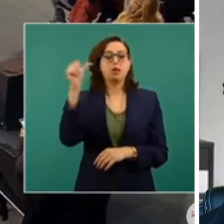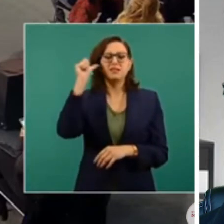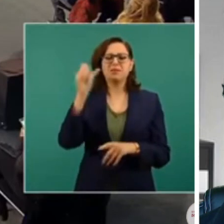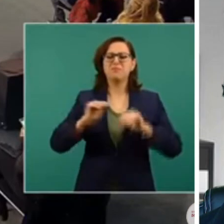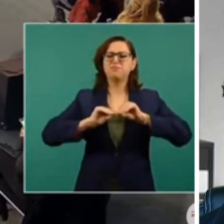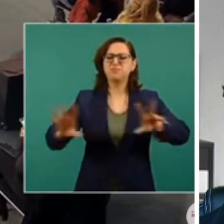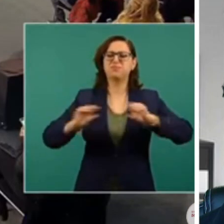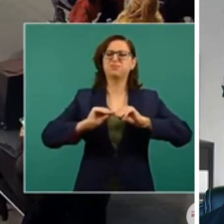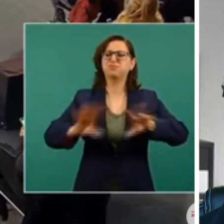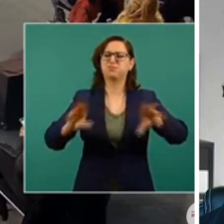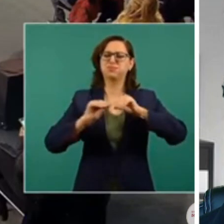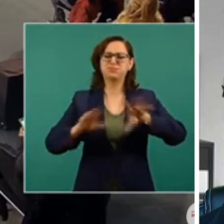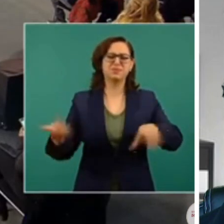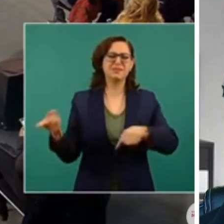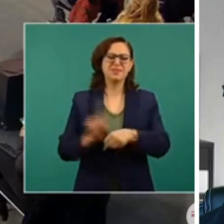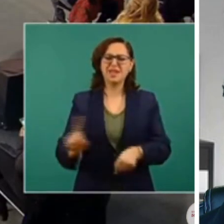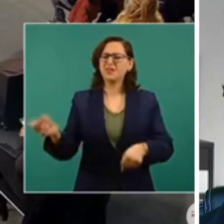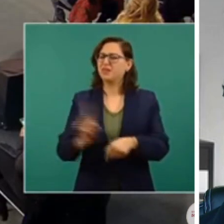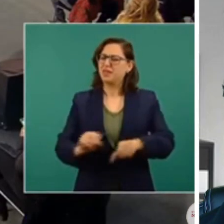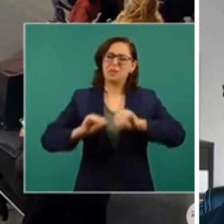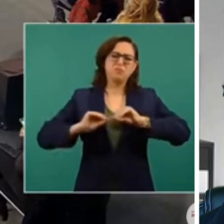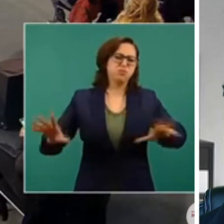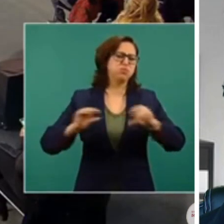¿Cómo es que le llaman cuando está en primer lugar?